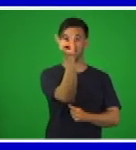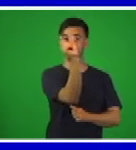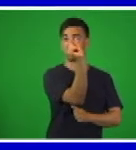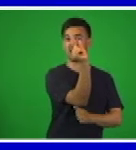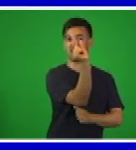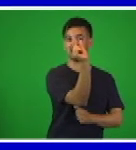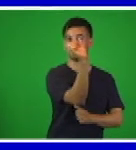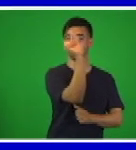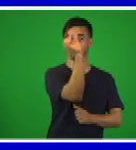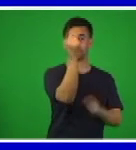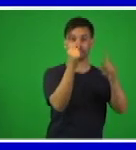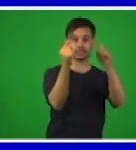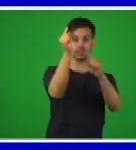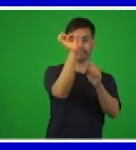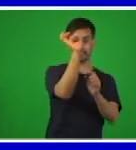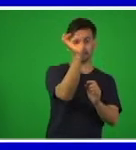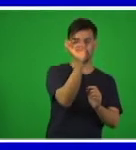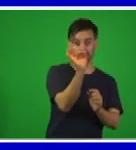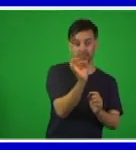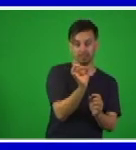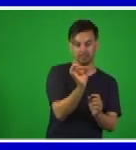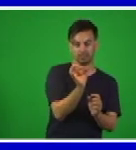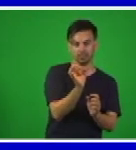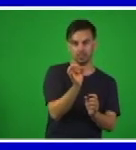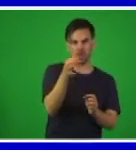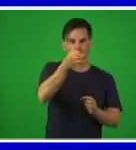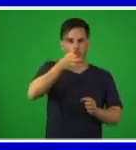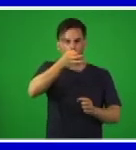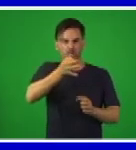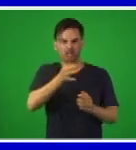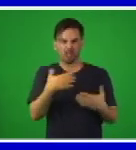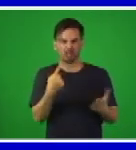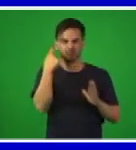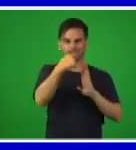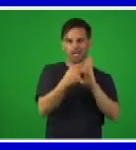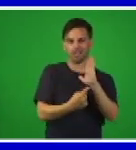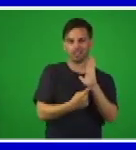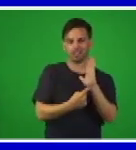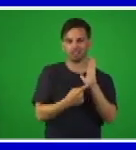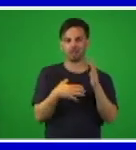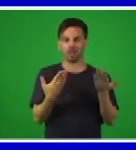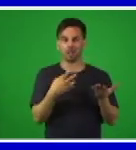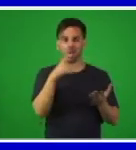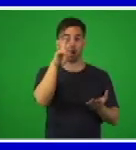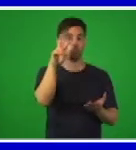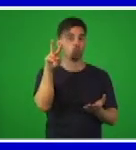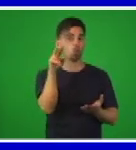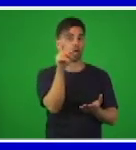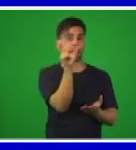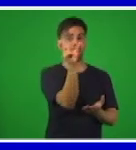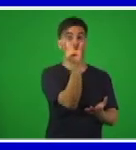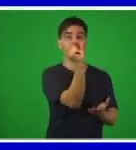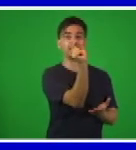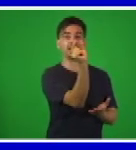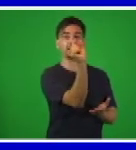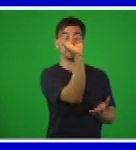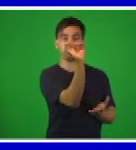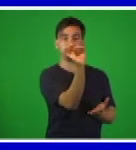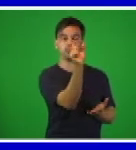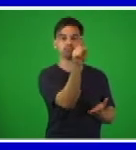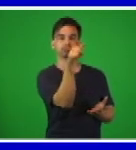palabras que se inician con la misma letra inclinó, izar, o que para ordenarlas alfabéticamente